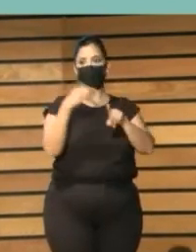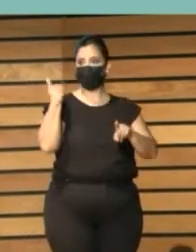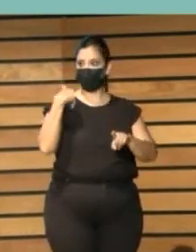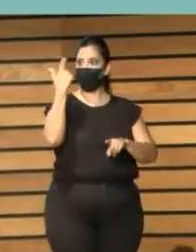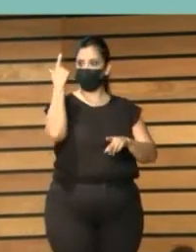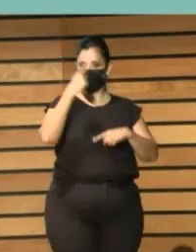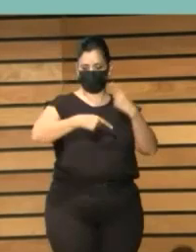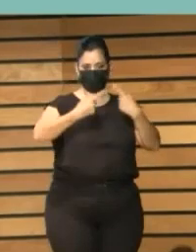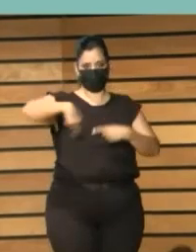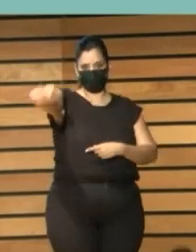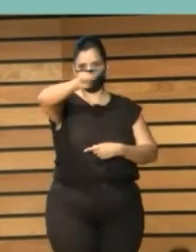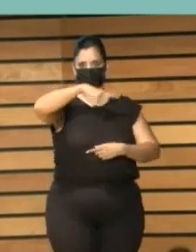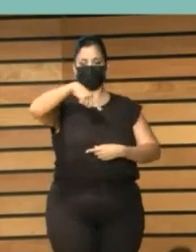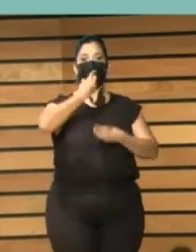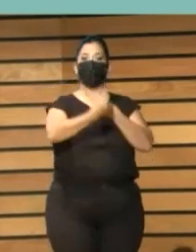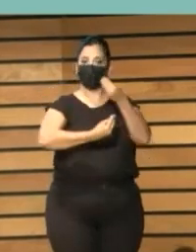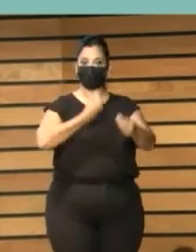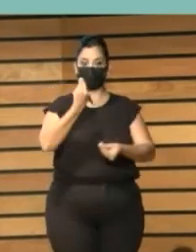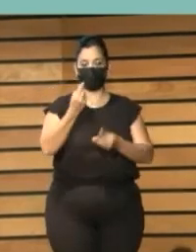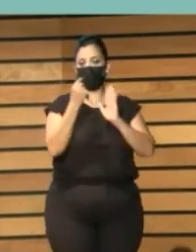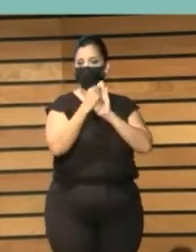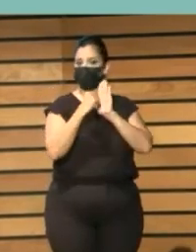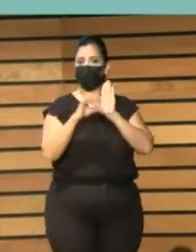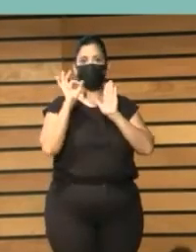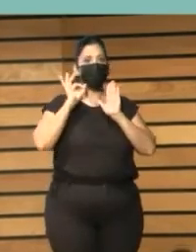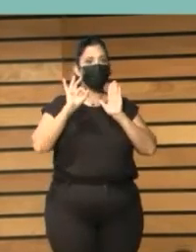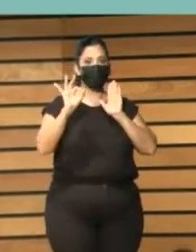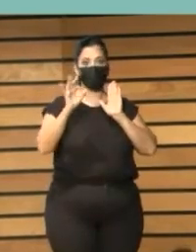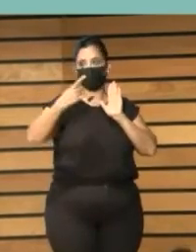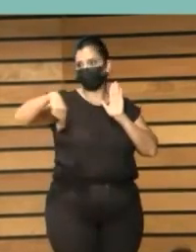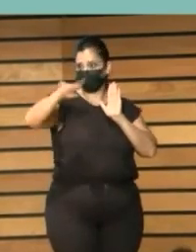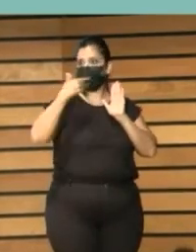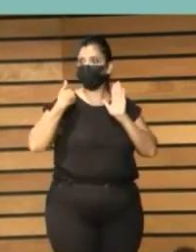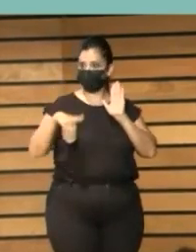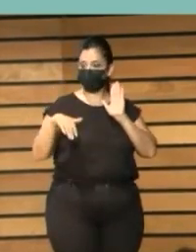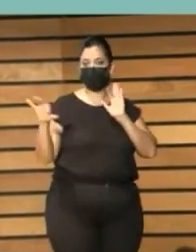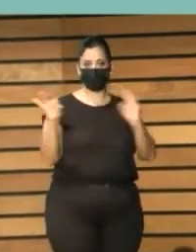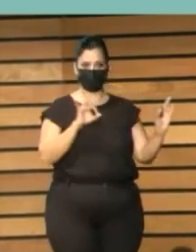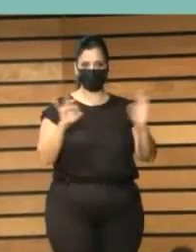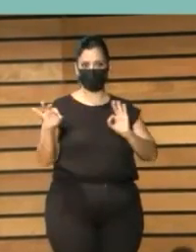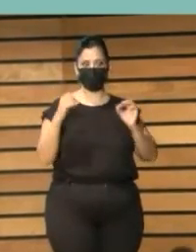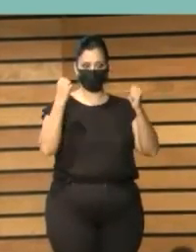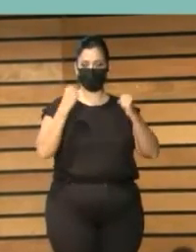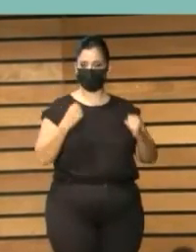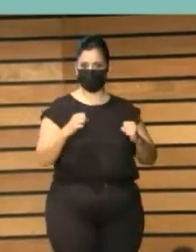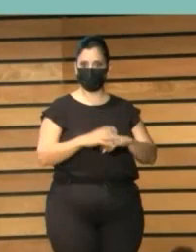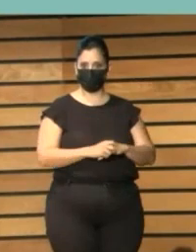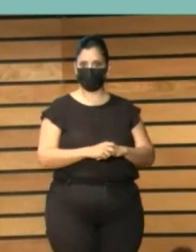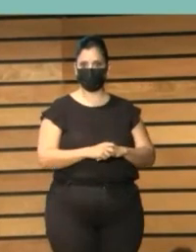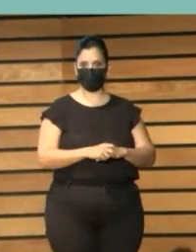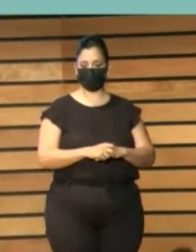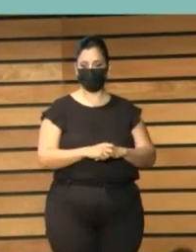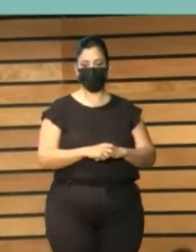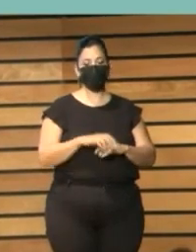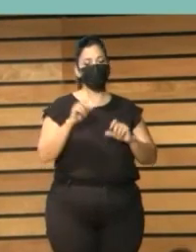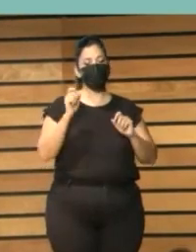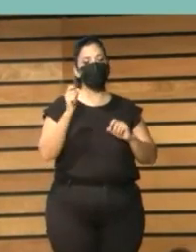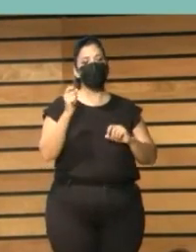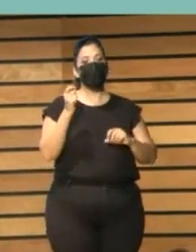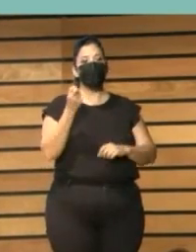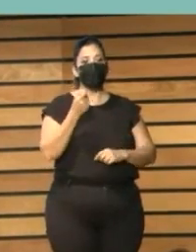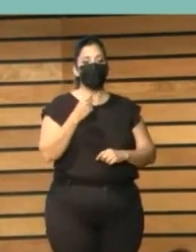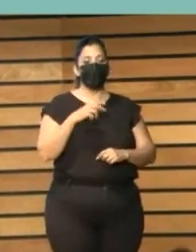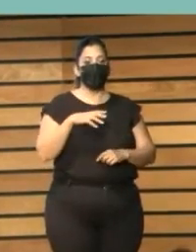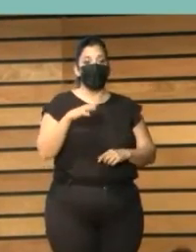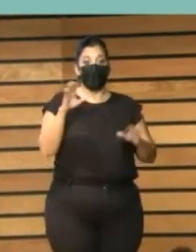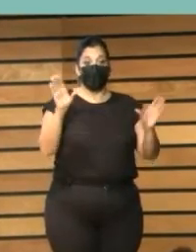todos pero a partir de una serie de datos. El título que le puse era Transformar el espacio virtual en una comunidad de